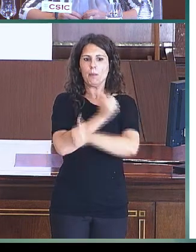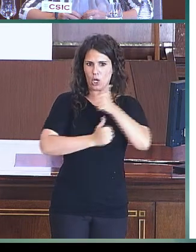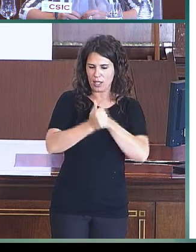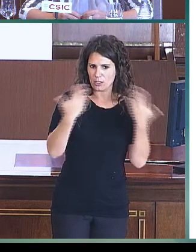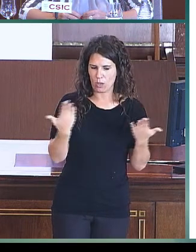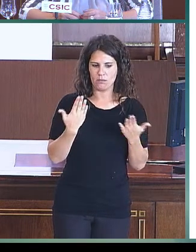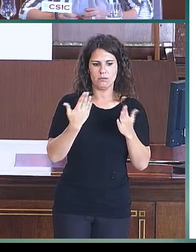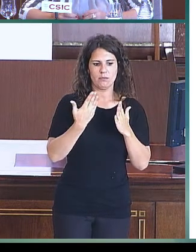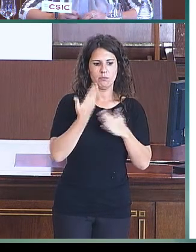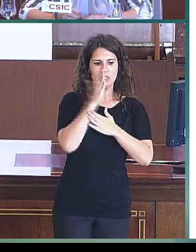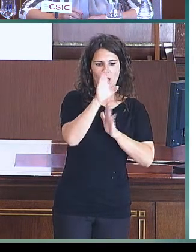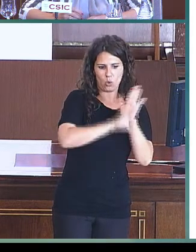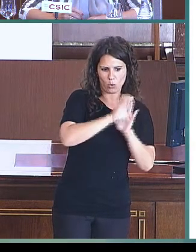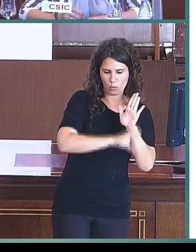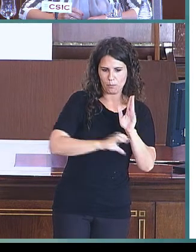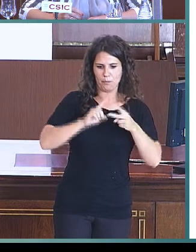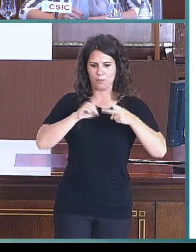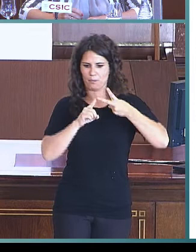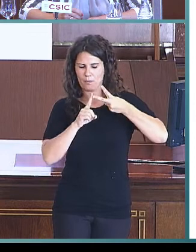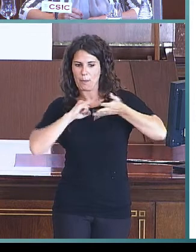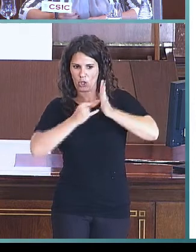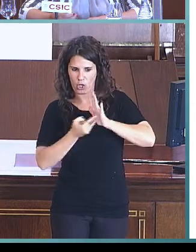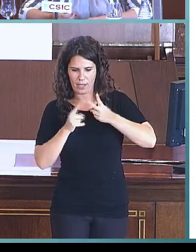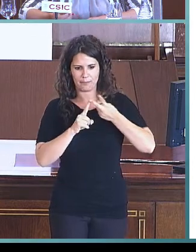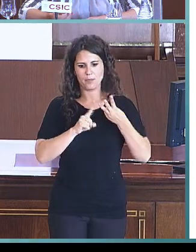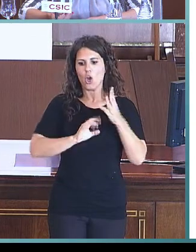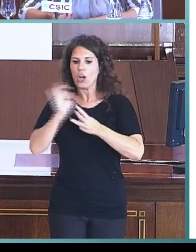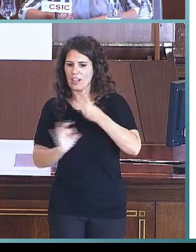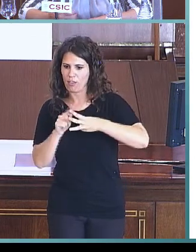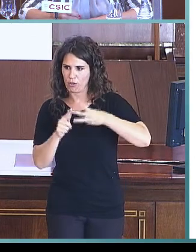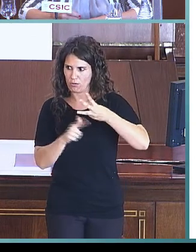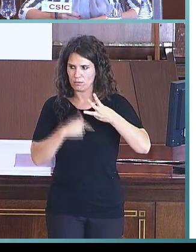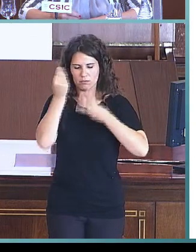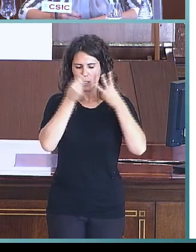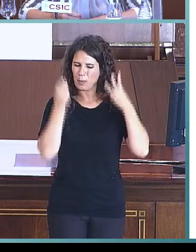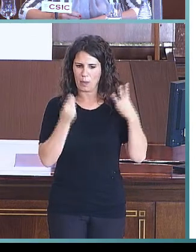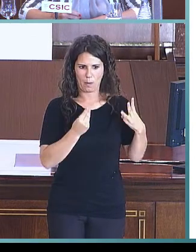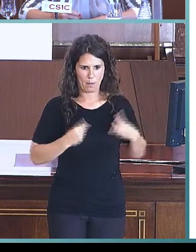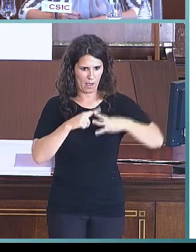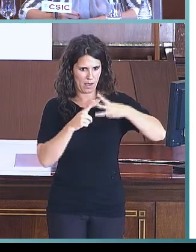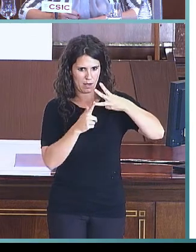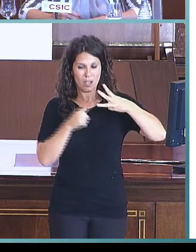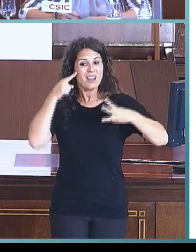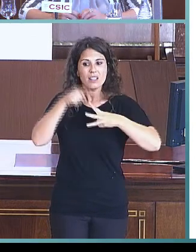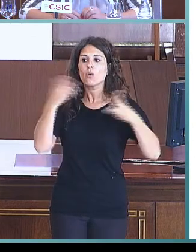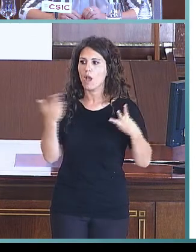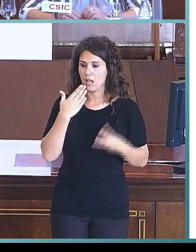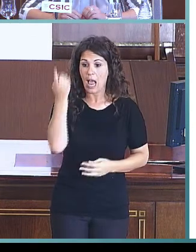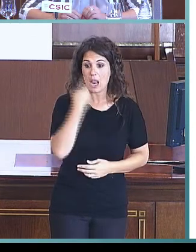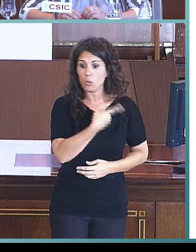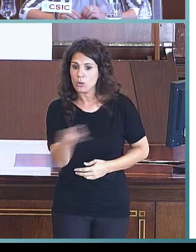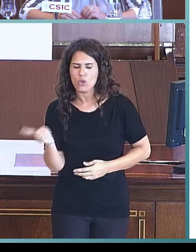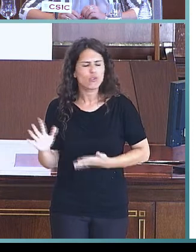la metodología y en la organización. Para ello, para que todos los alumnos tengan acceso a los